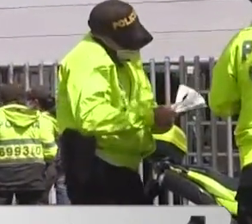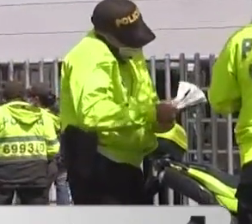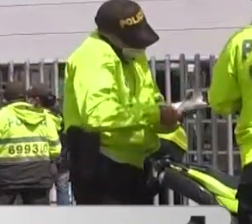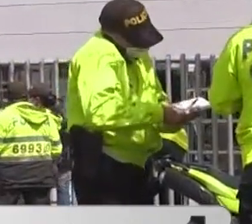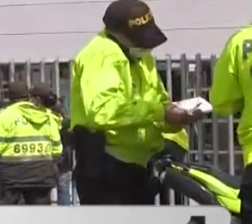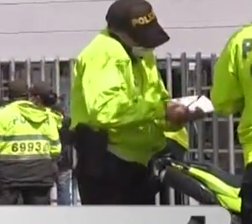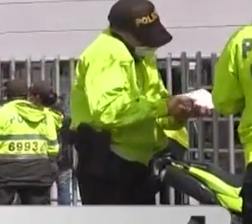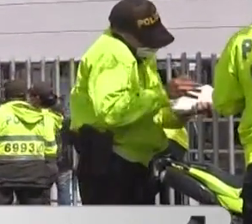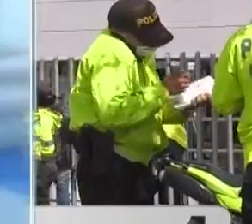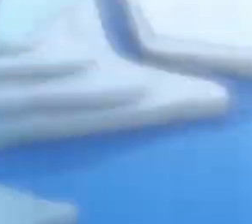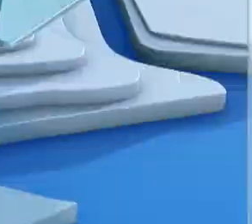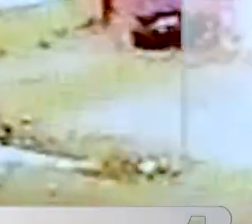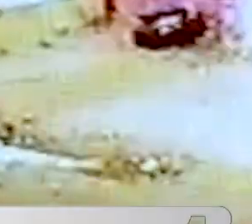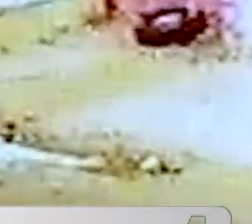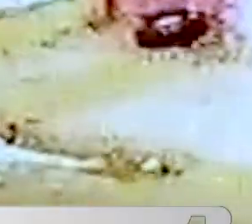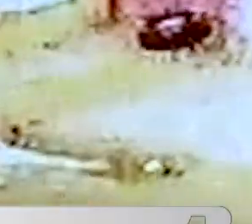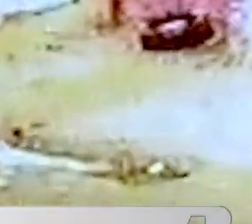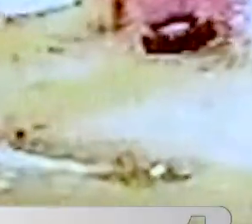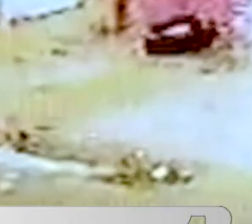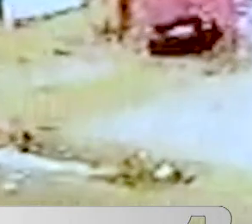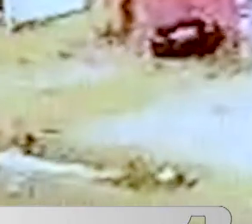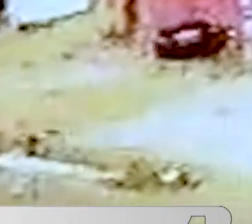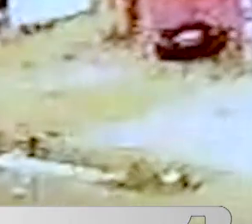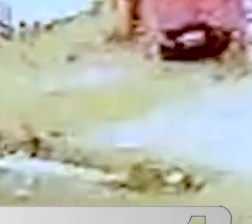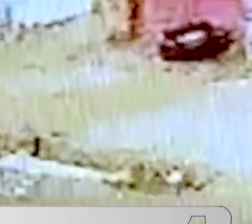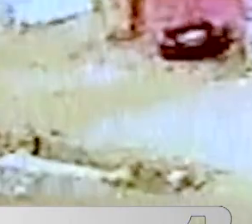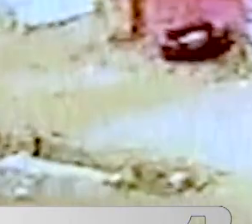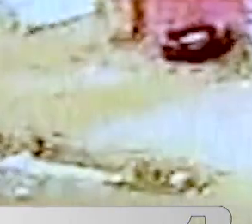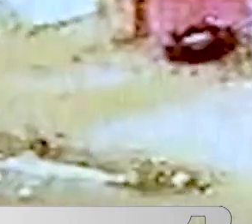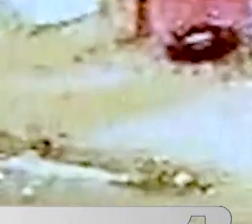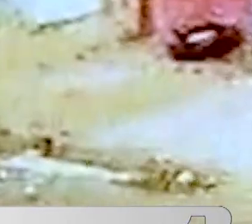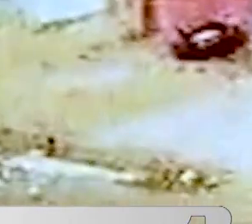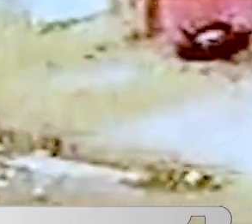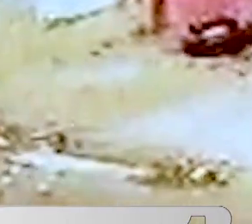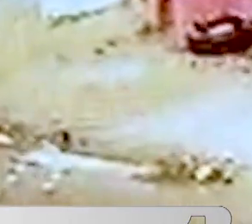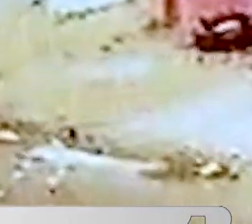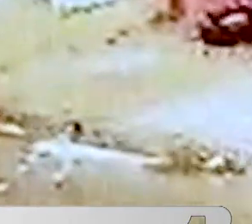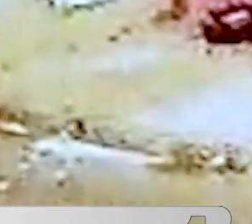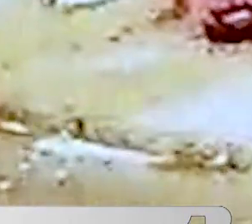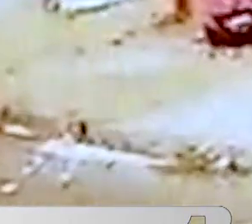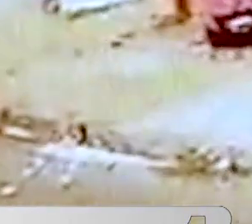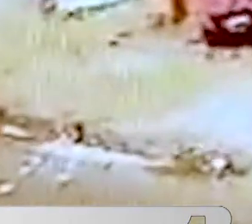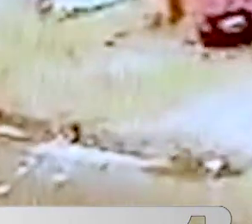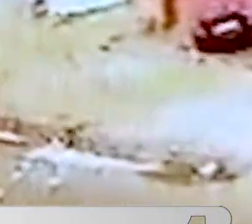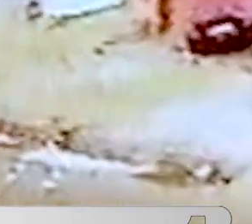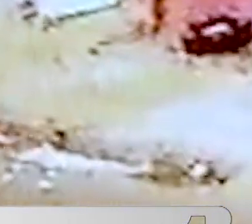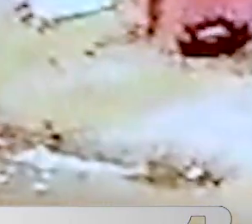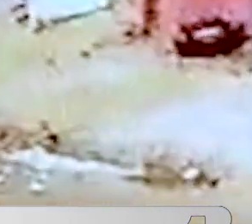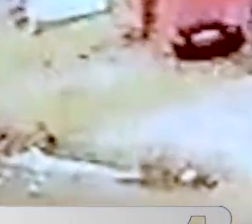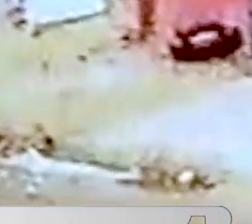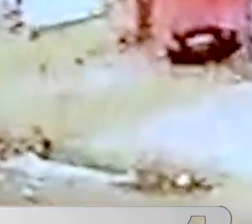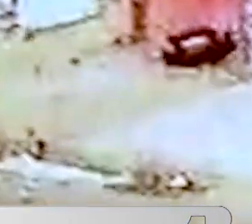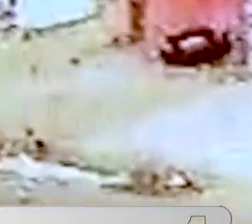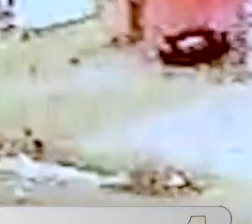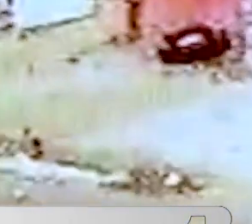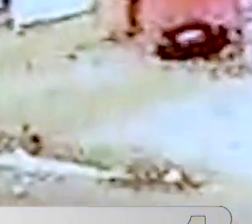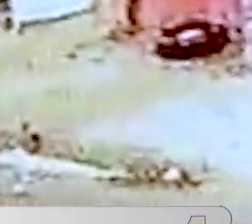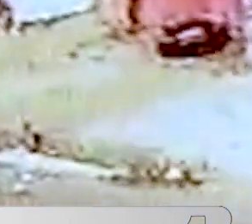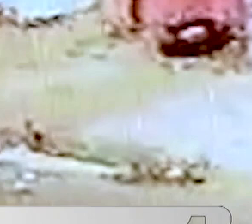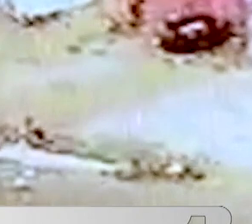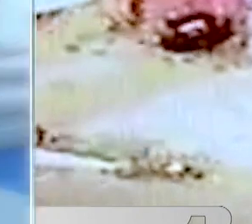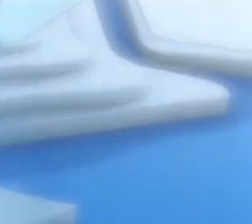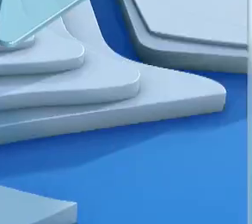hiperbárica Escándalo por uniformado que dispara contra un perro durante procedimiento